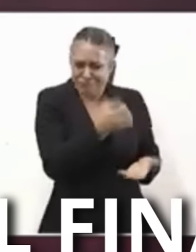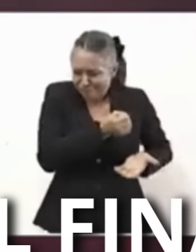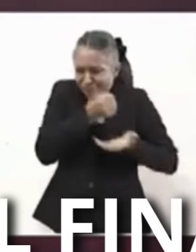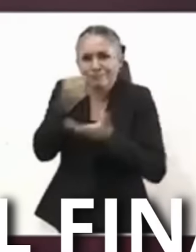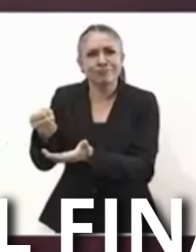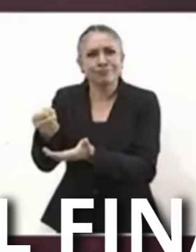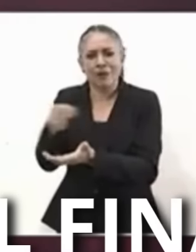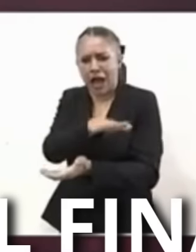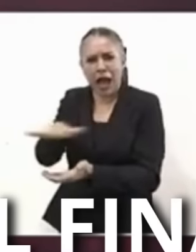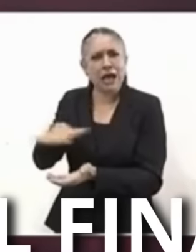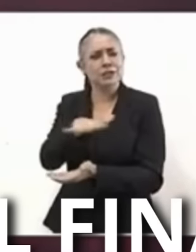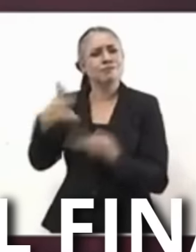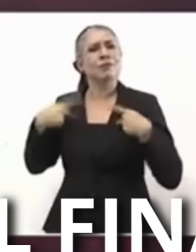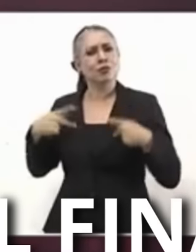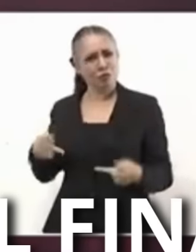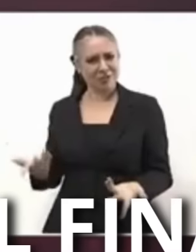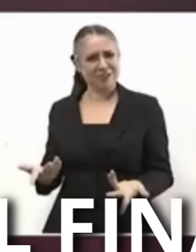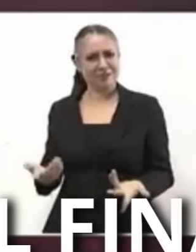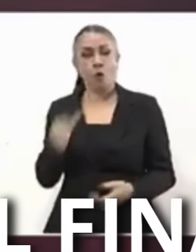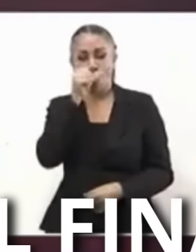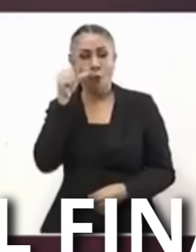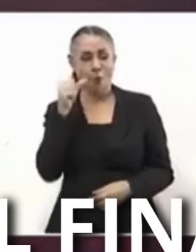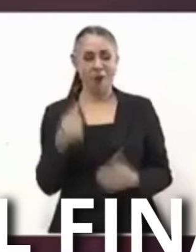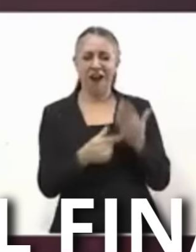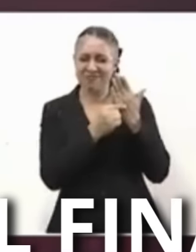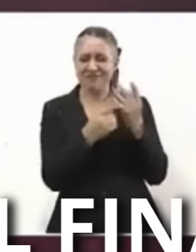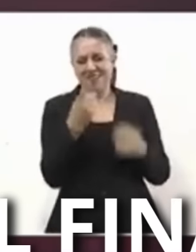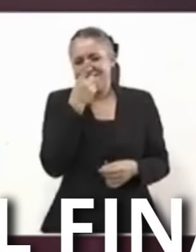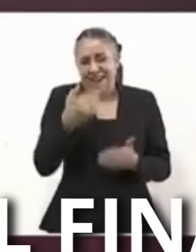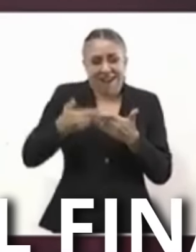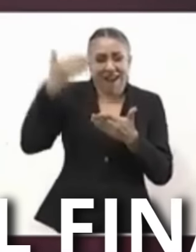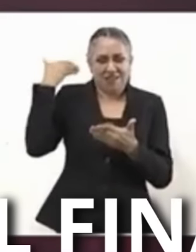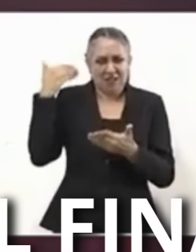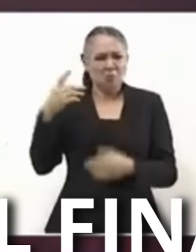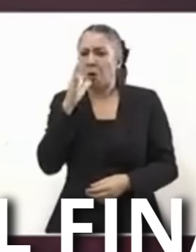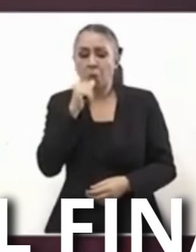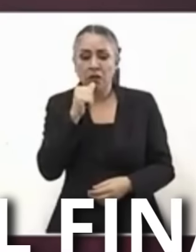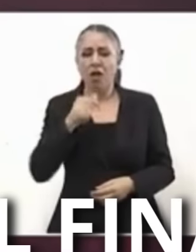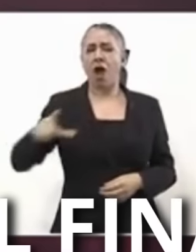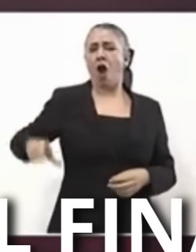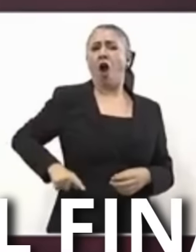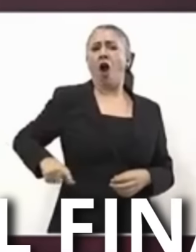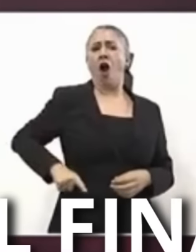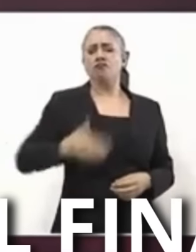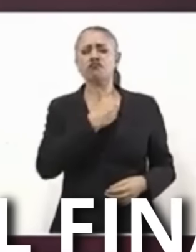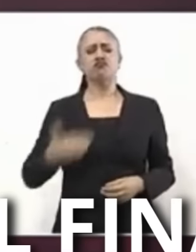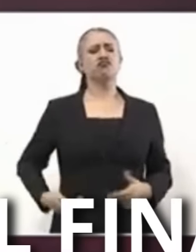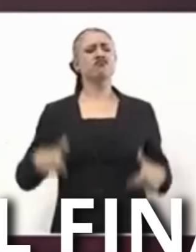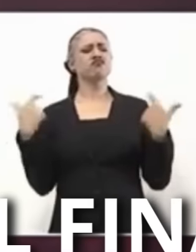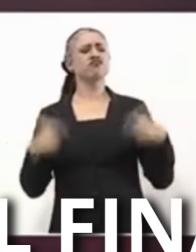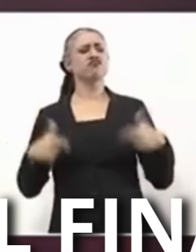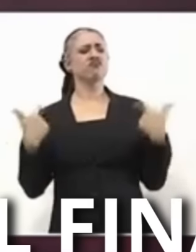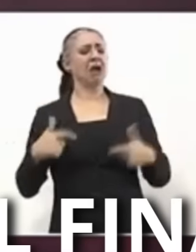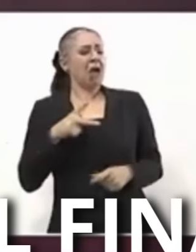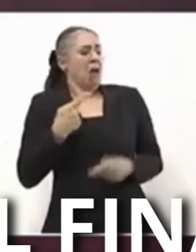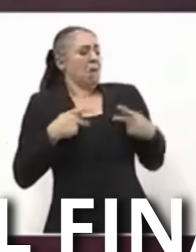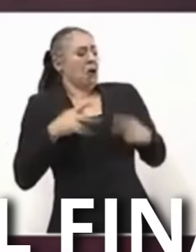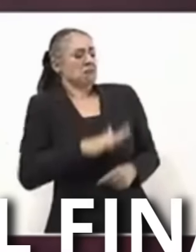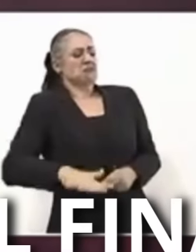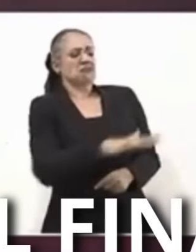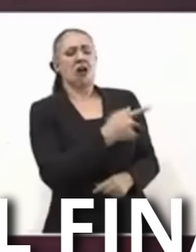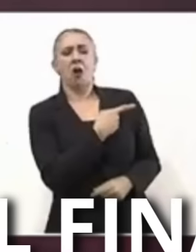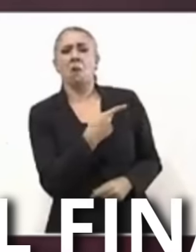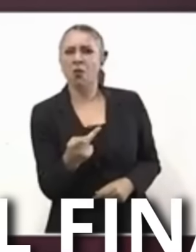principio de Juárez Que dice No puede haber gobierno rico Con pueblo pobre Y la otra máxima Y dice